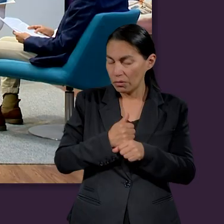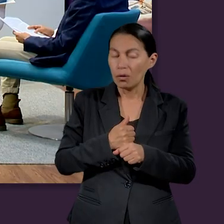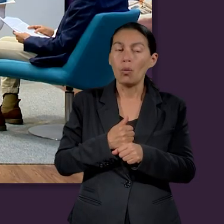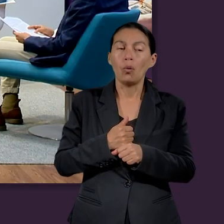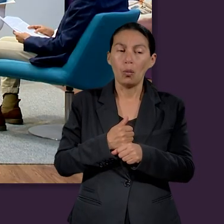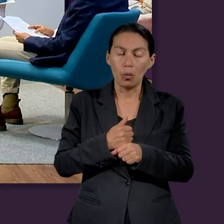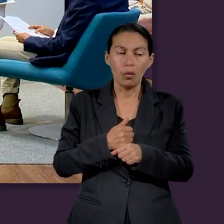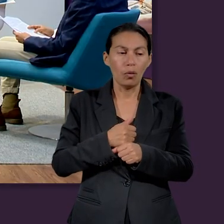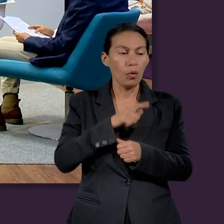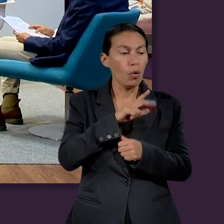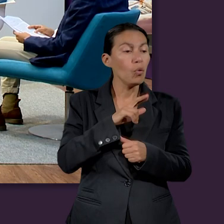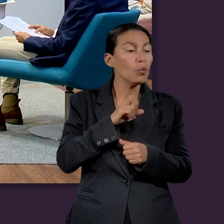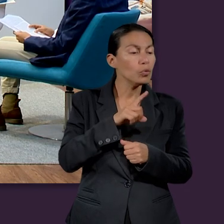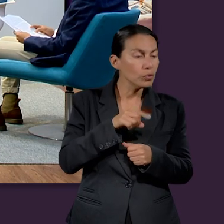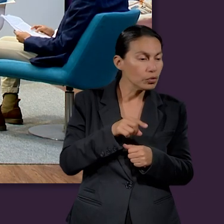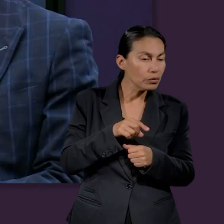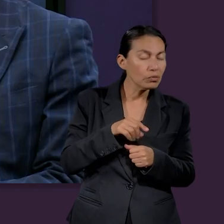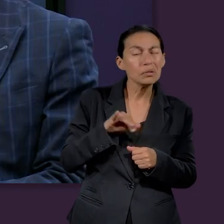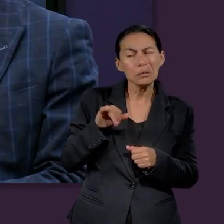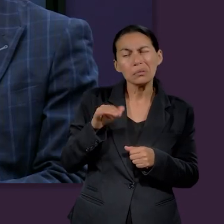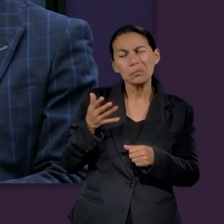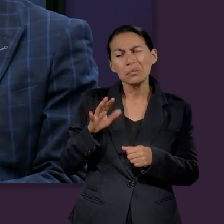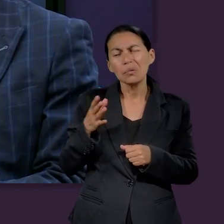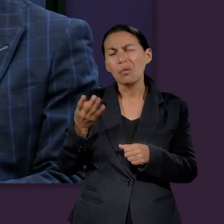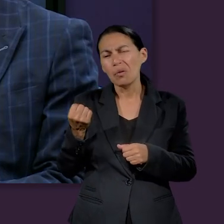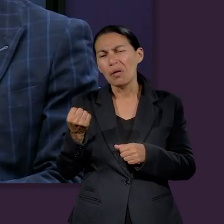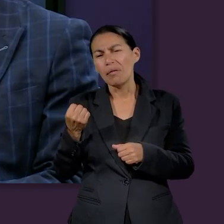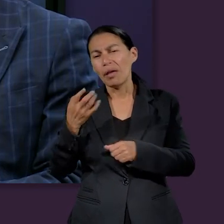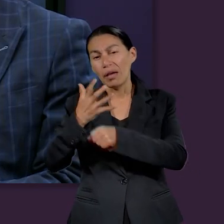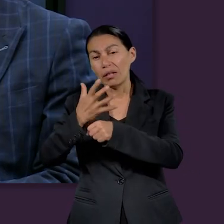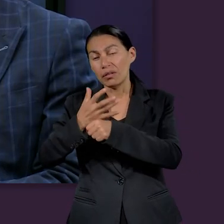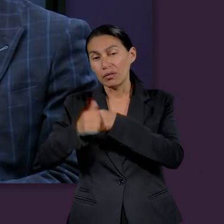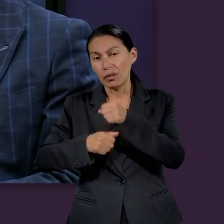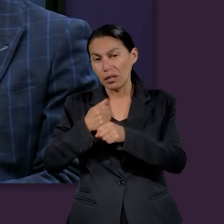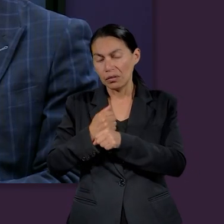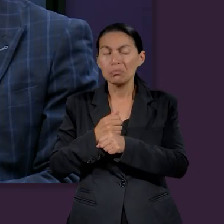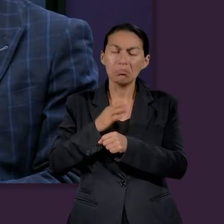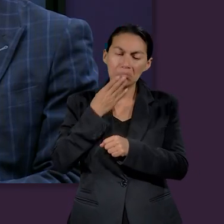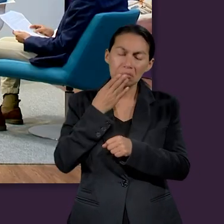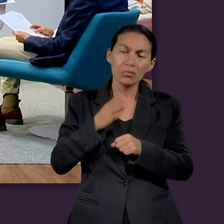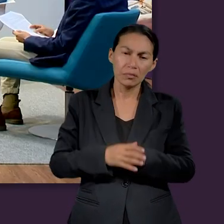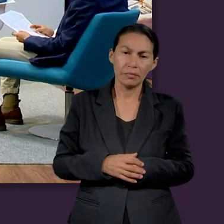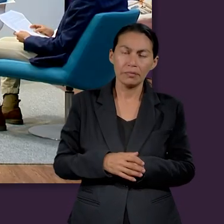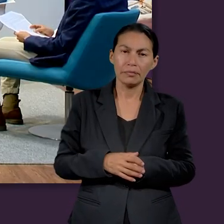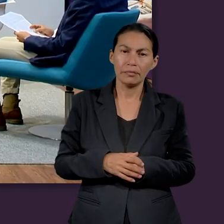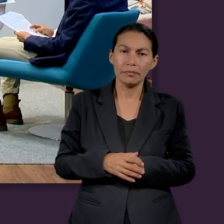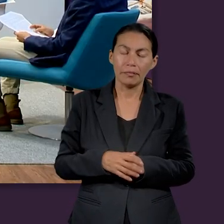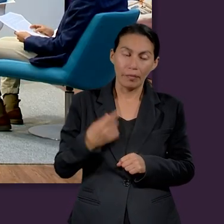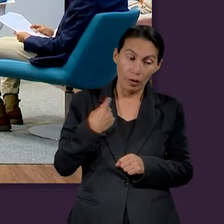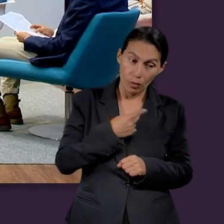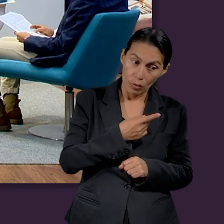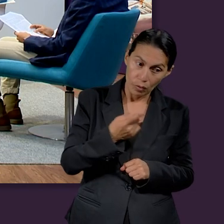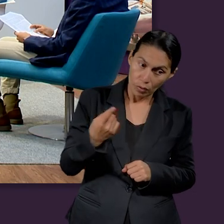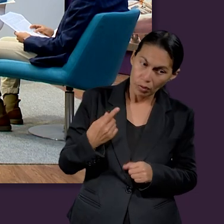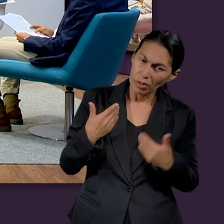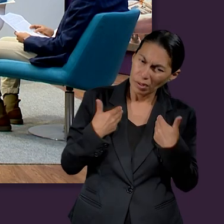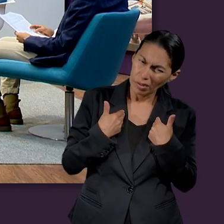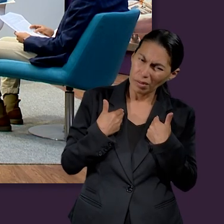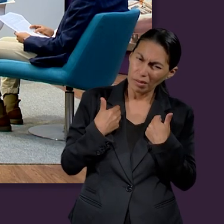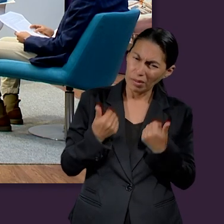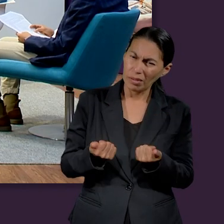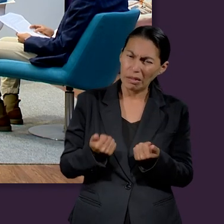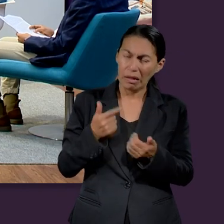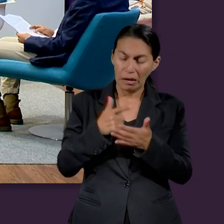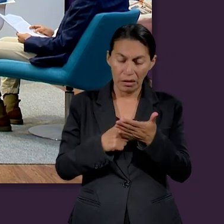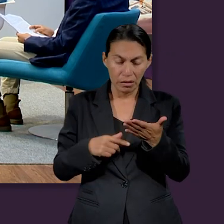los nueve? ¿A los nueve años? Más o menos, ahí. ¿Y Luz? Más o menos, sí, cuando estaba en quinto año. Ok, nueve años. Entonces, para